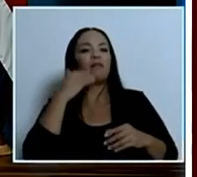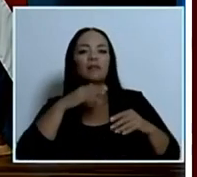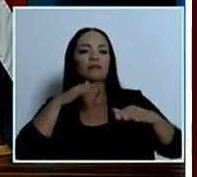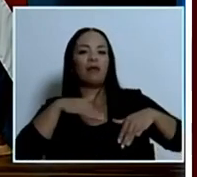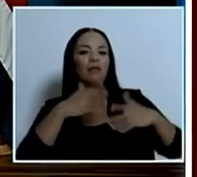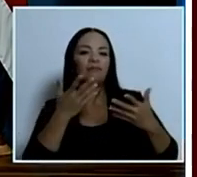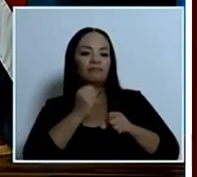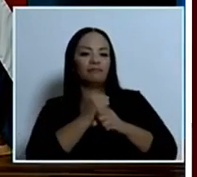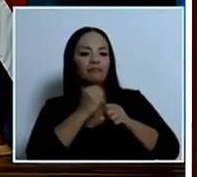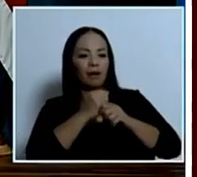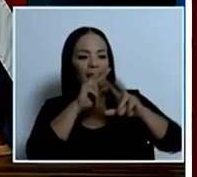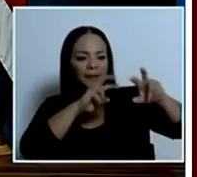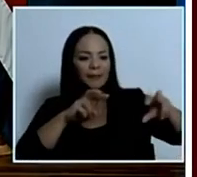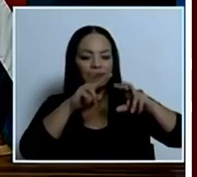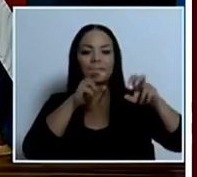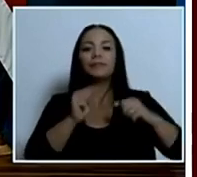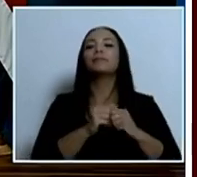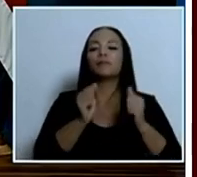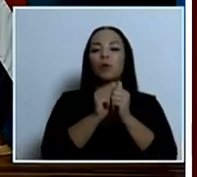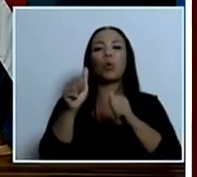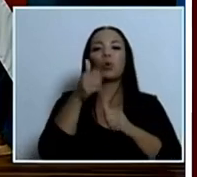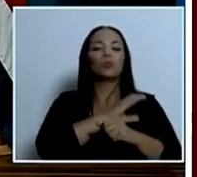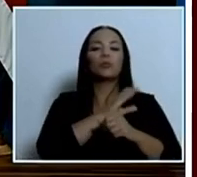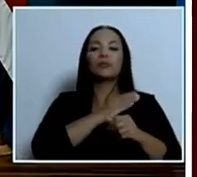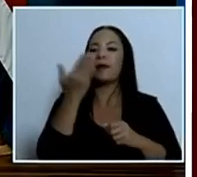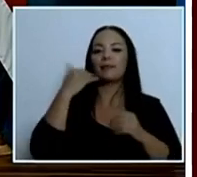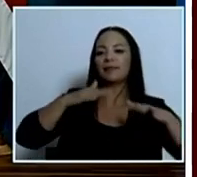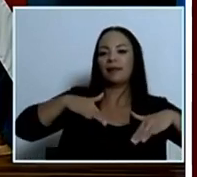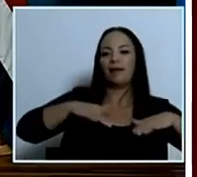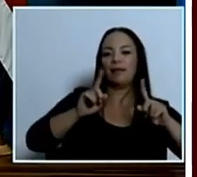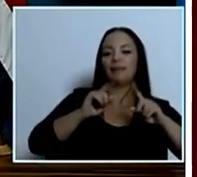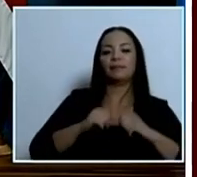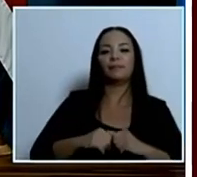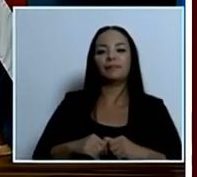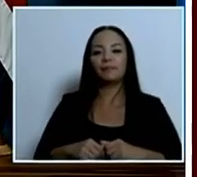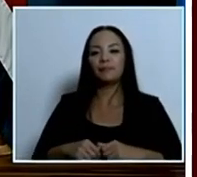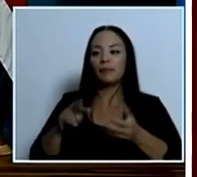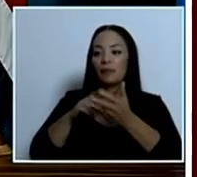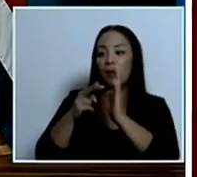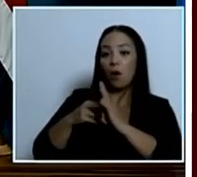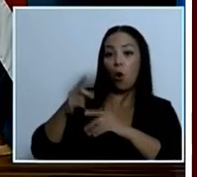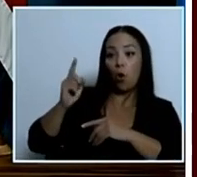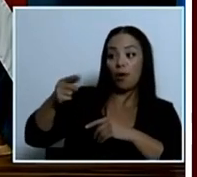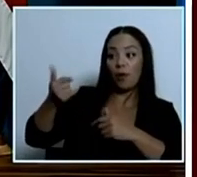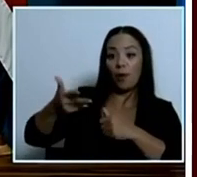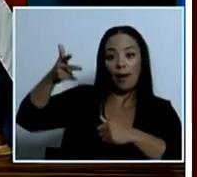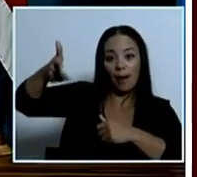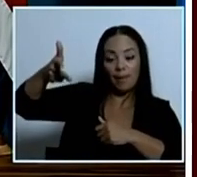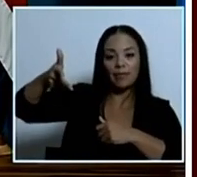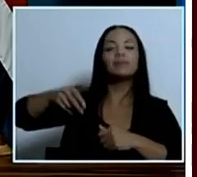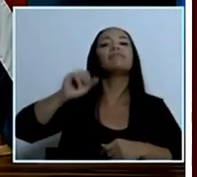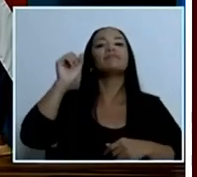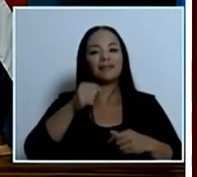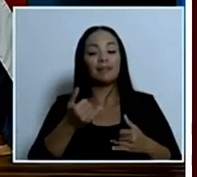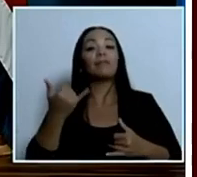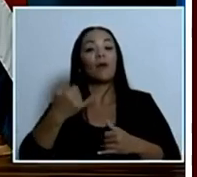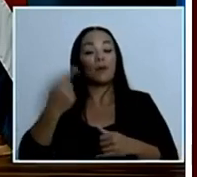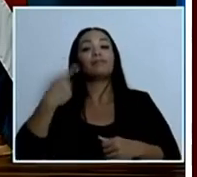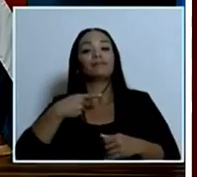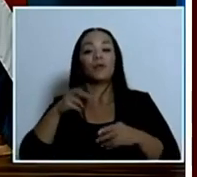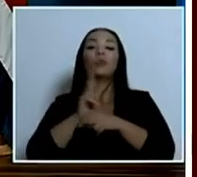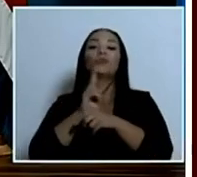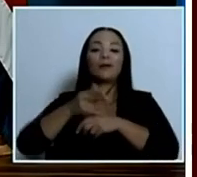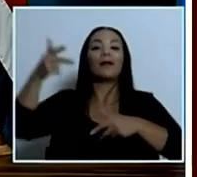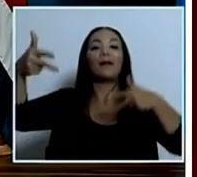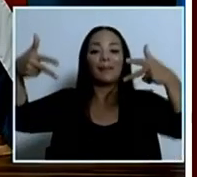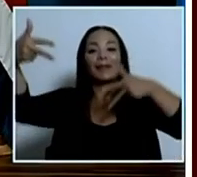series de irregulares en conjunto también con otras policías y los obligaron a hacer cámaras para hacer nos están obligando a utilizar cámaras